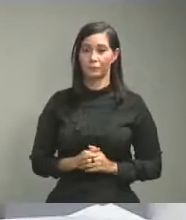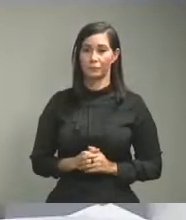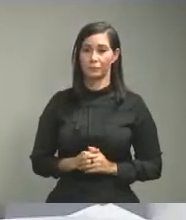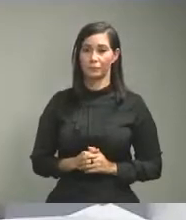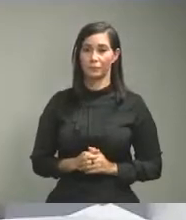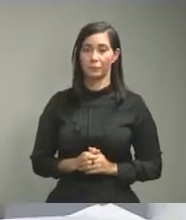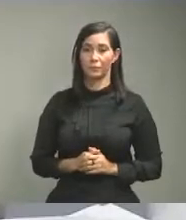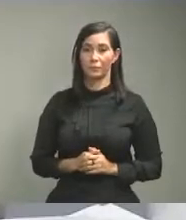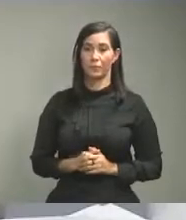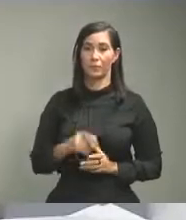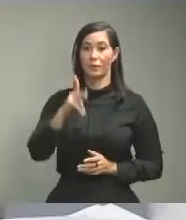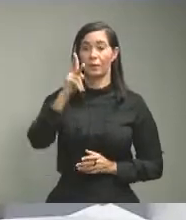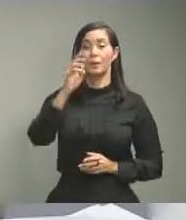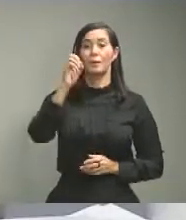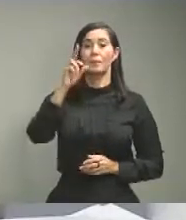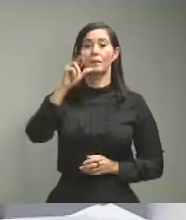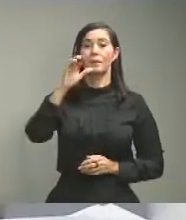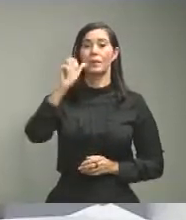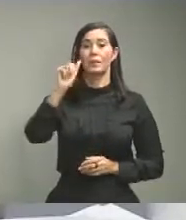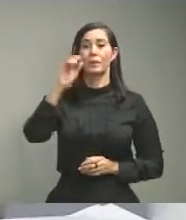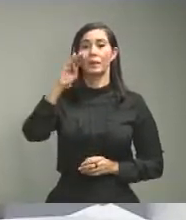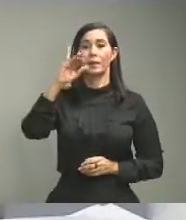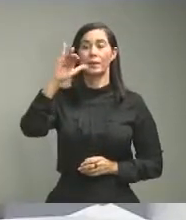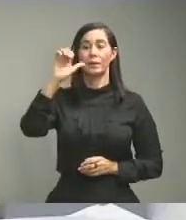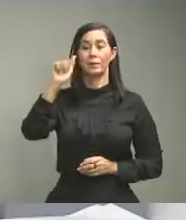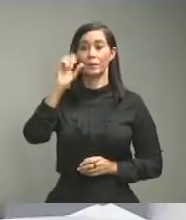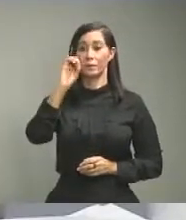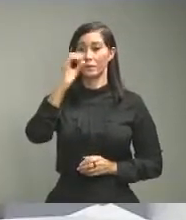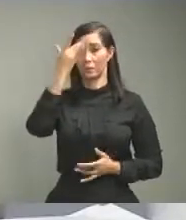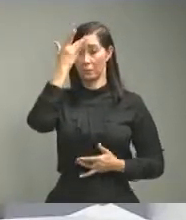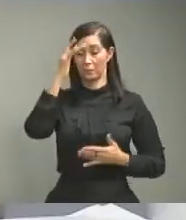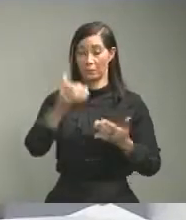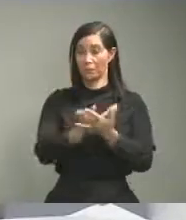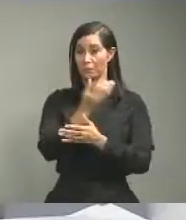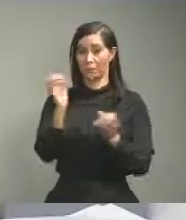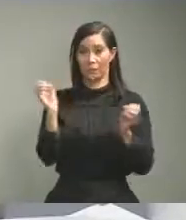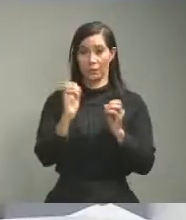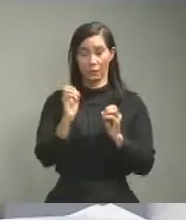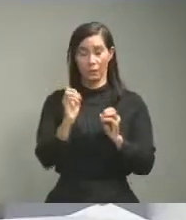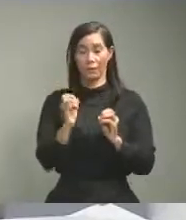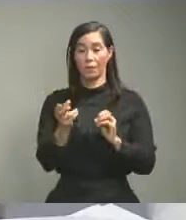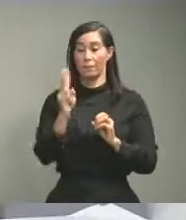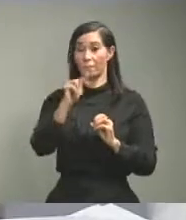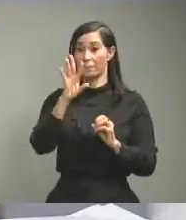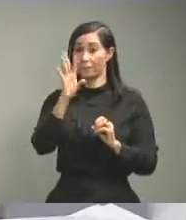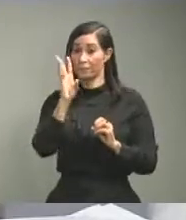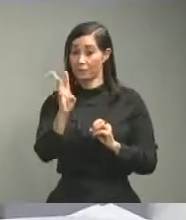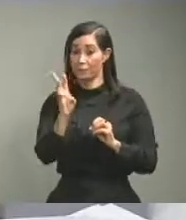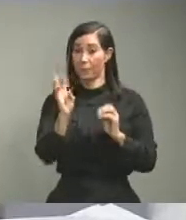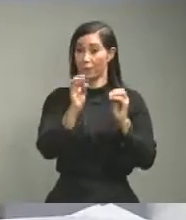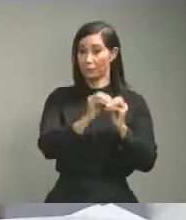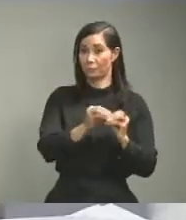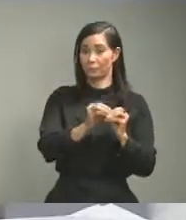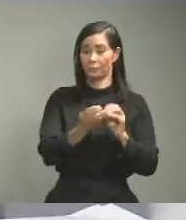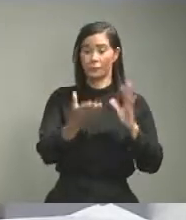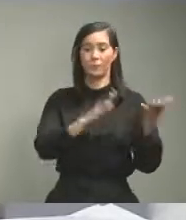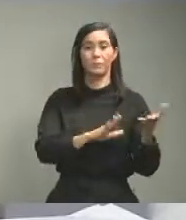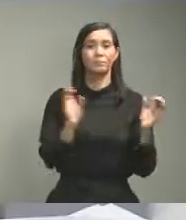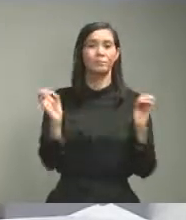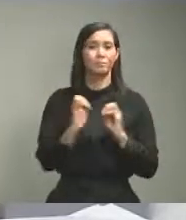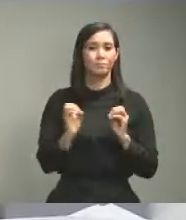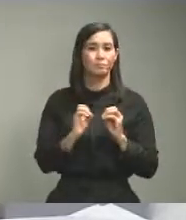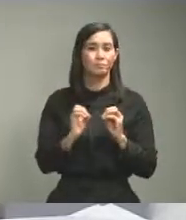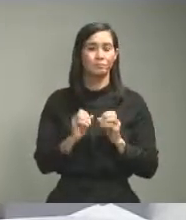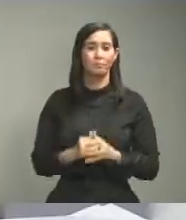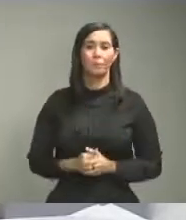Peravia Peravia 0 casos nuevos 0 fallecimientos 0 fallecimientos